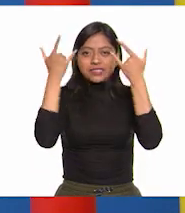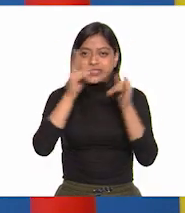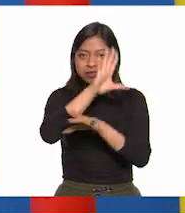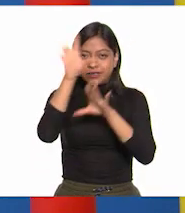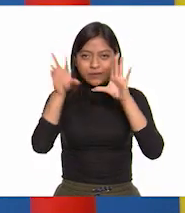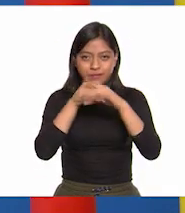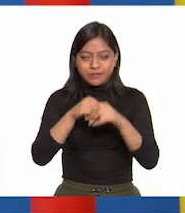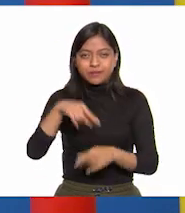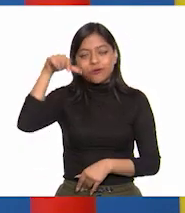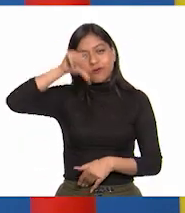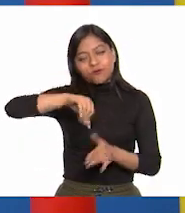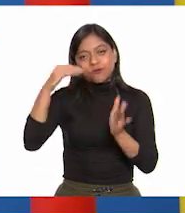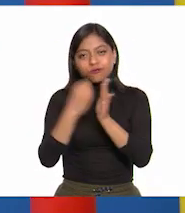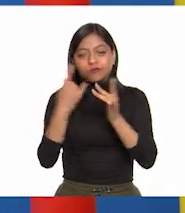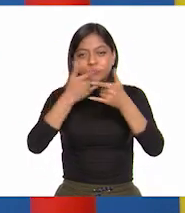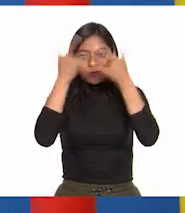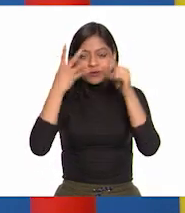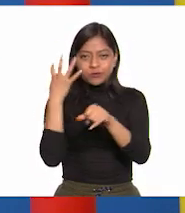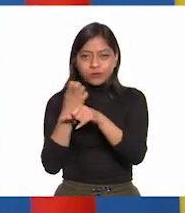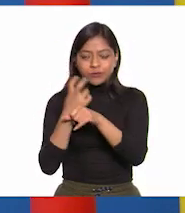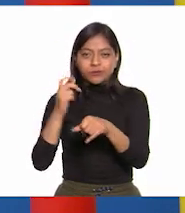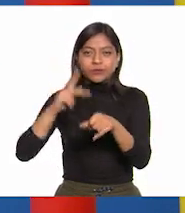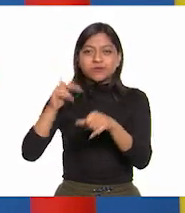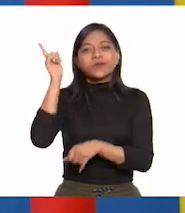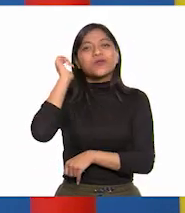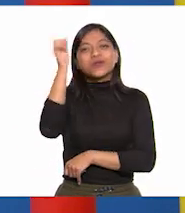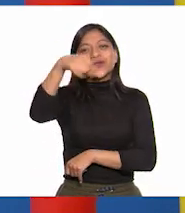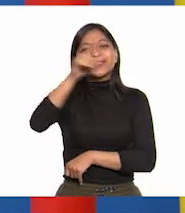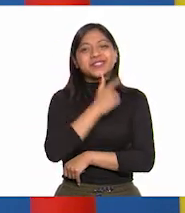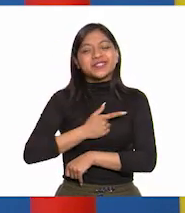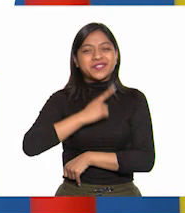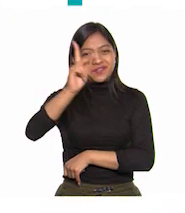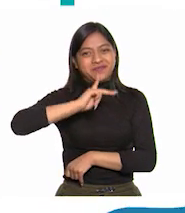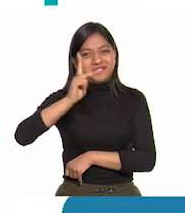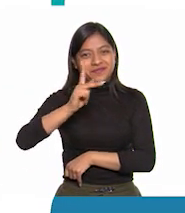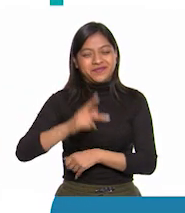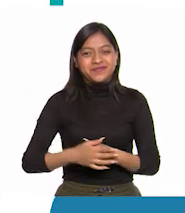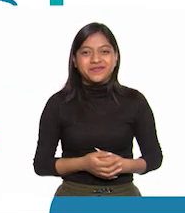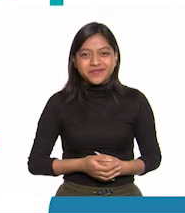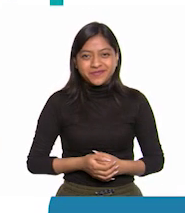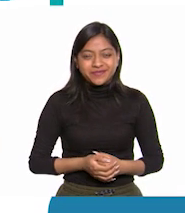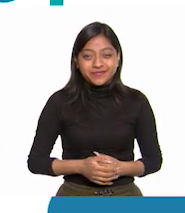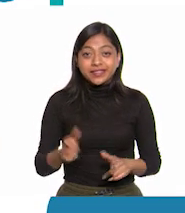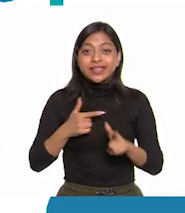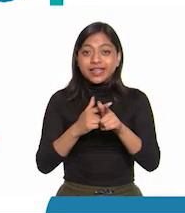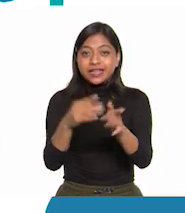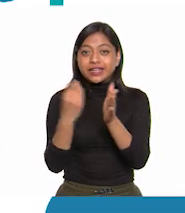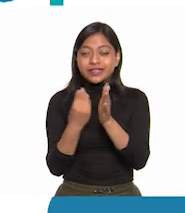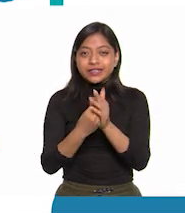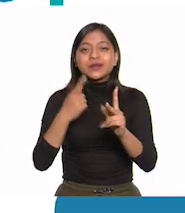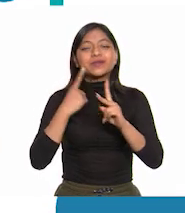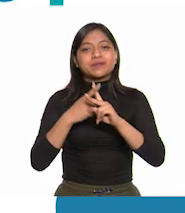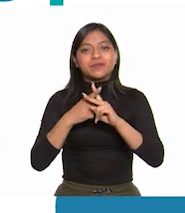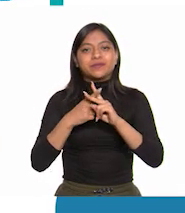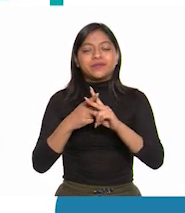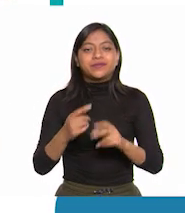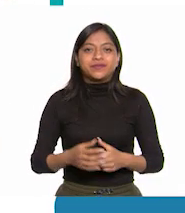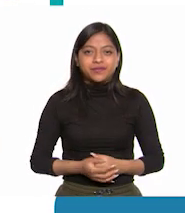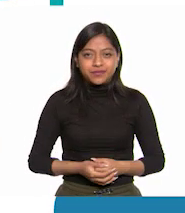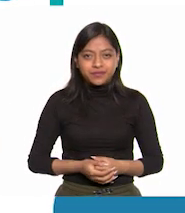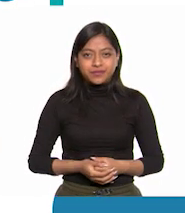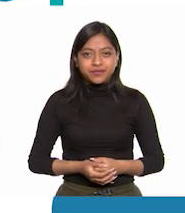de historia de cuarto grado y espero que lo hayan disfrutado tanto como nosotras. A continuación, matemáticas.